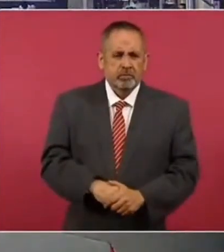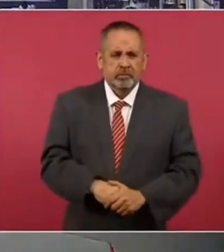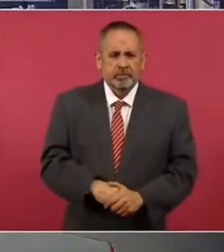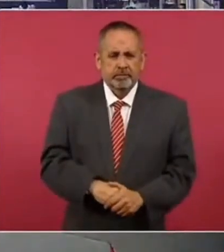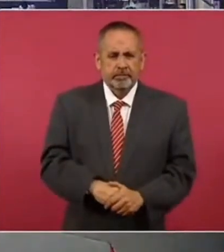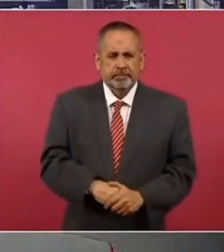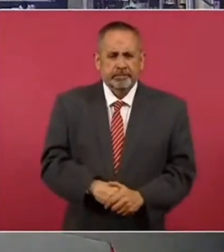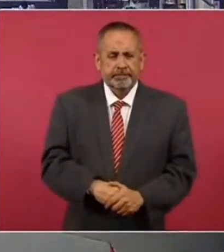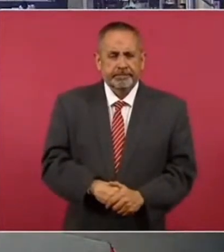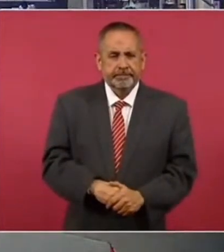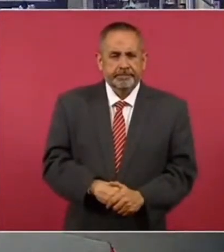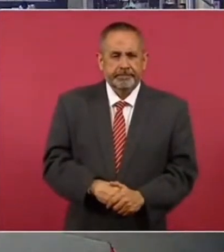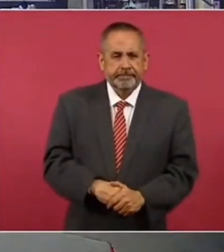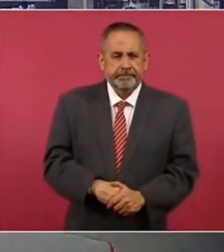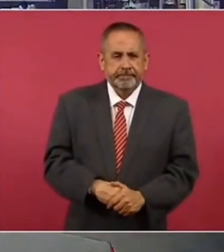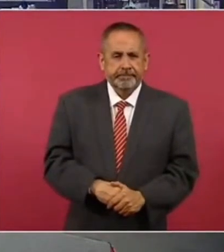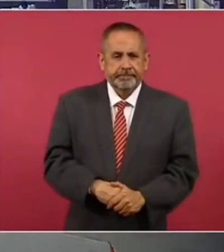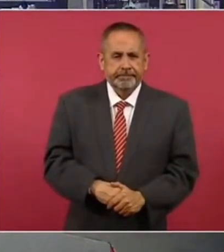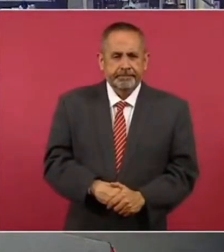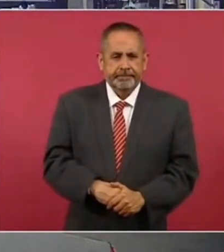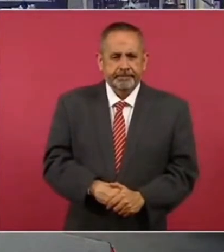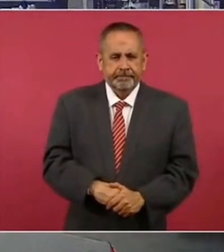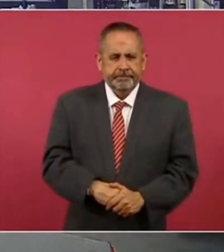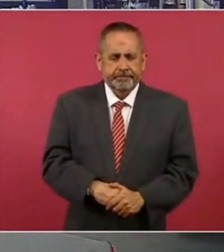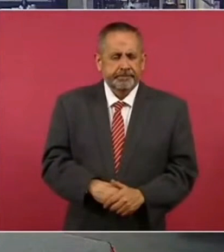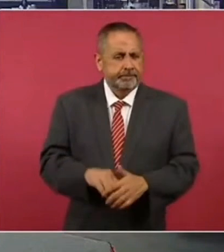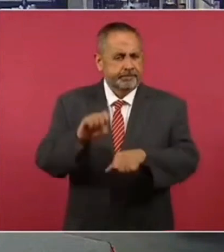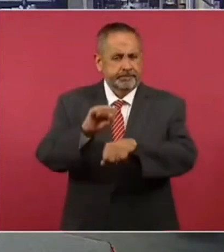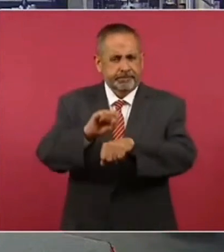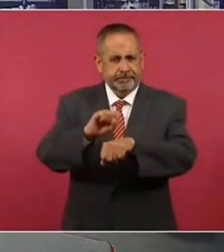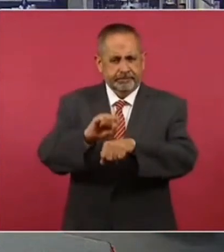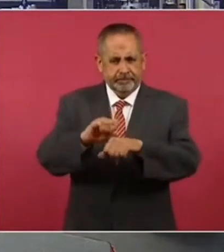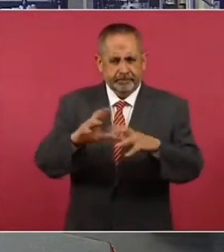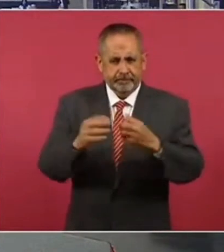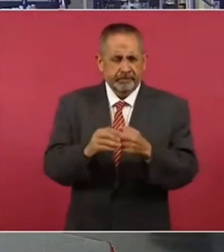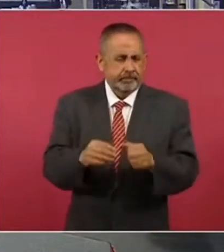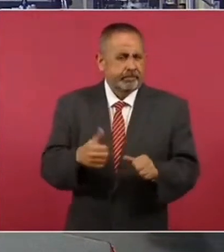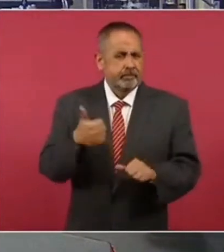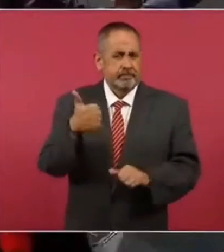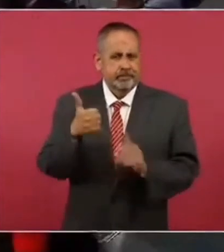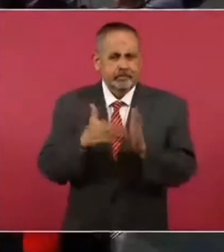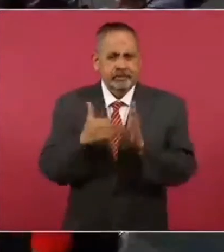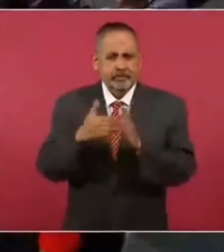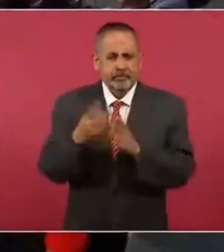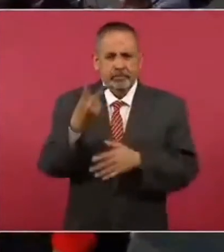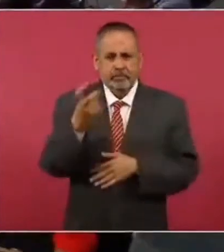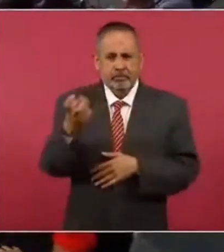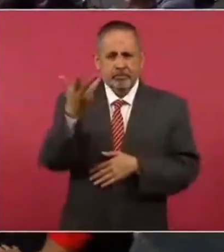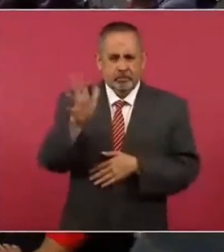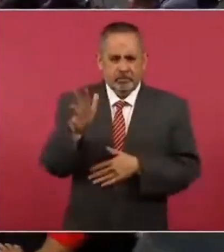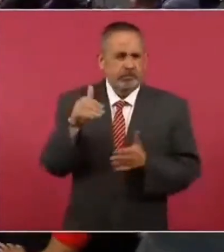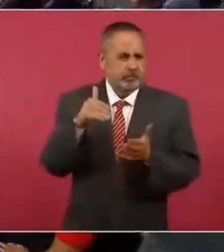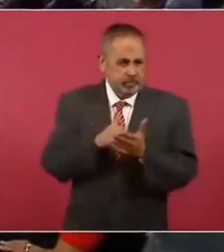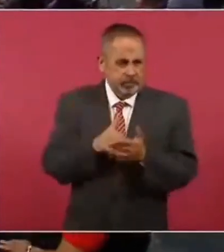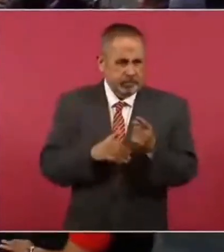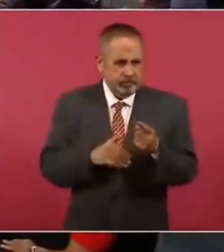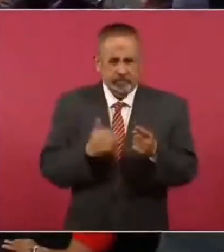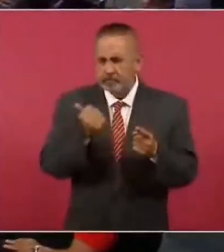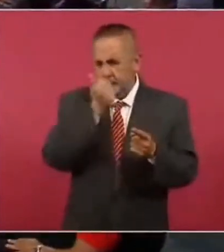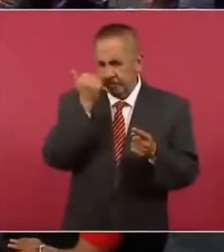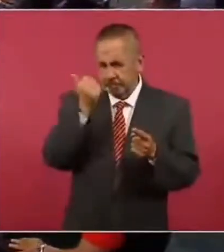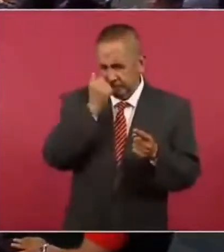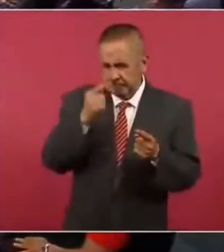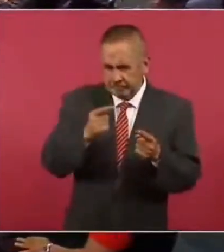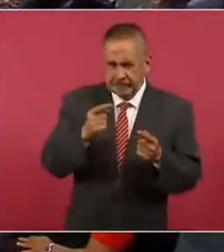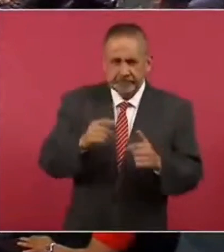en secundaria son 6.210.000 alumnos,